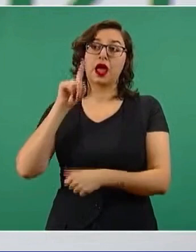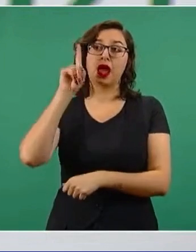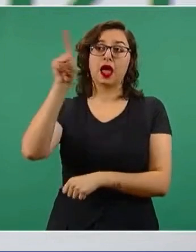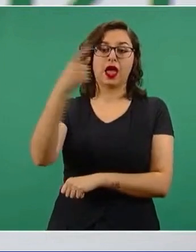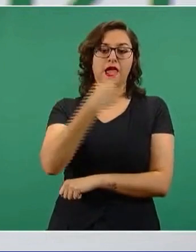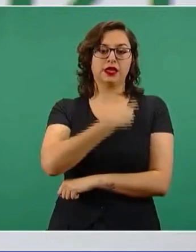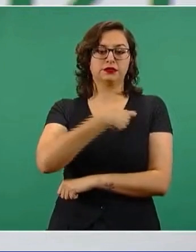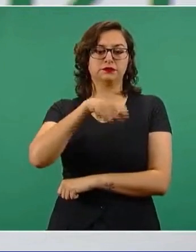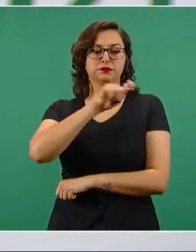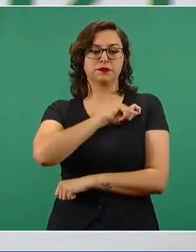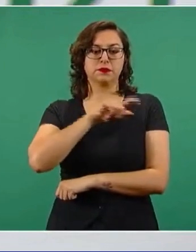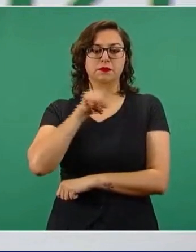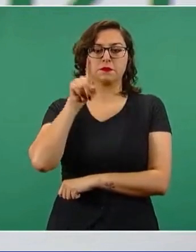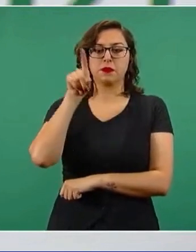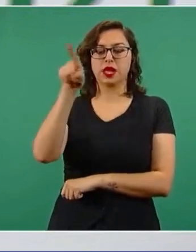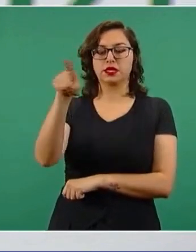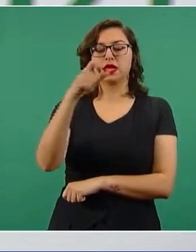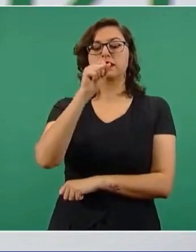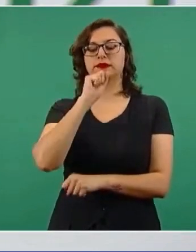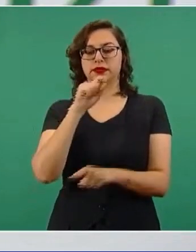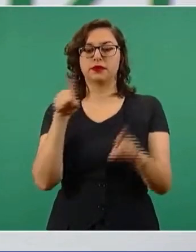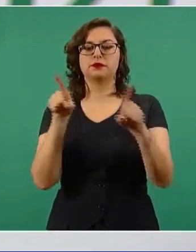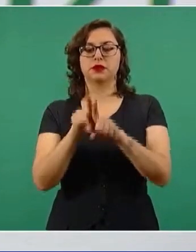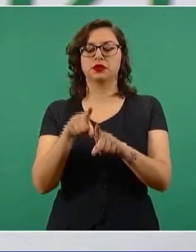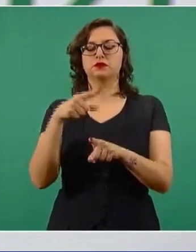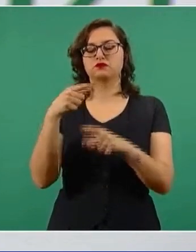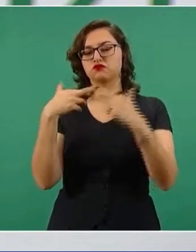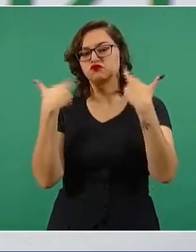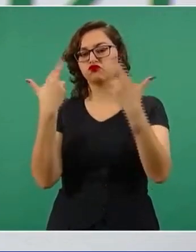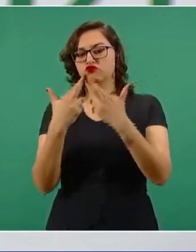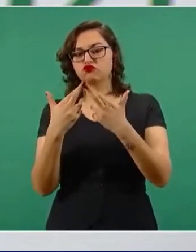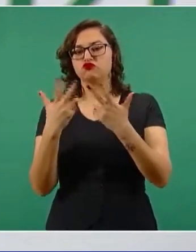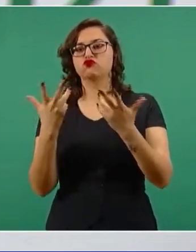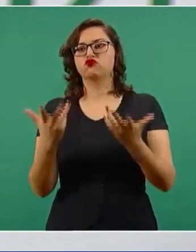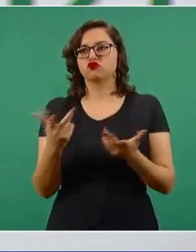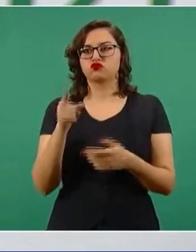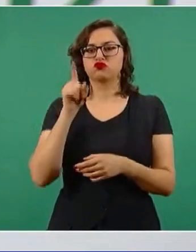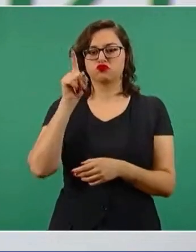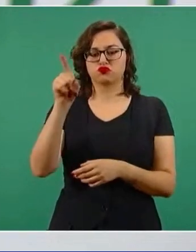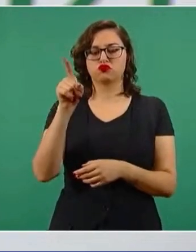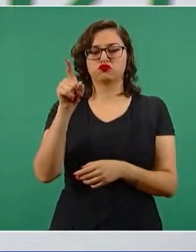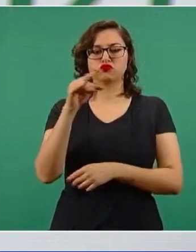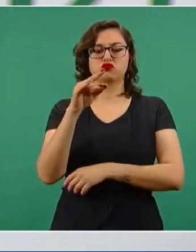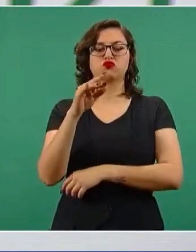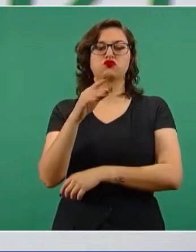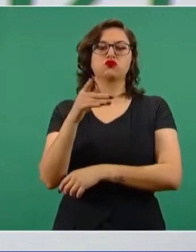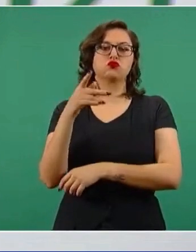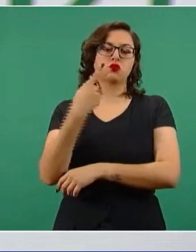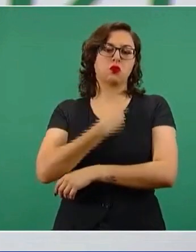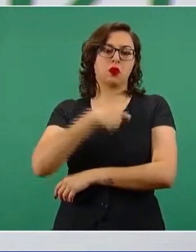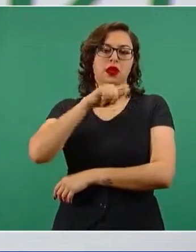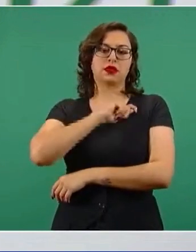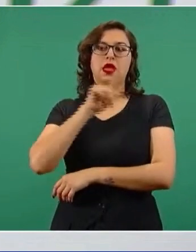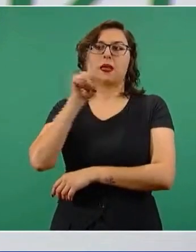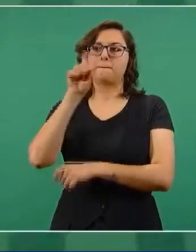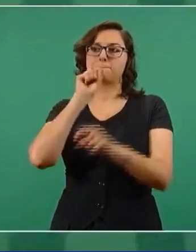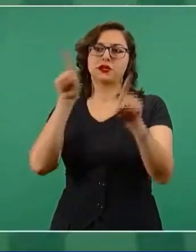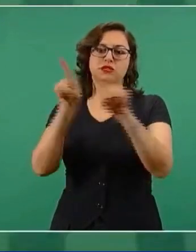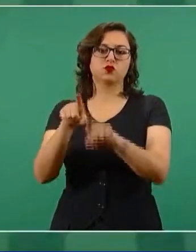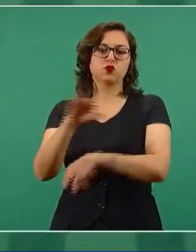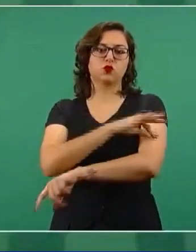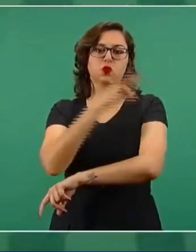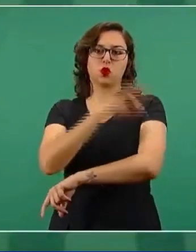ministro de Innovación, en la reunión, se acordó lo siguiente. España también tiene su proyecto de vacuna muy avanzado.